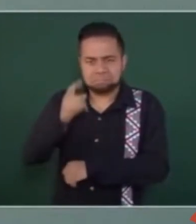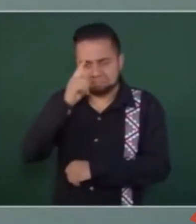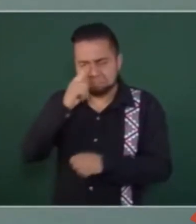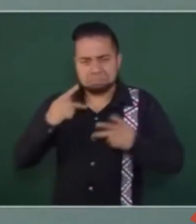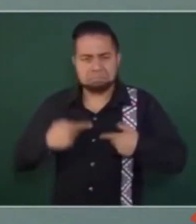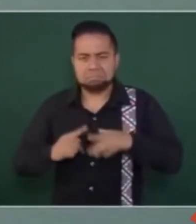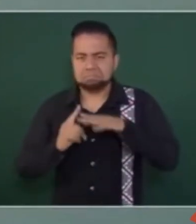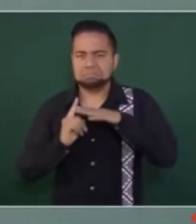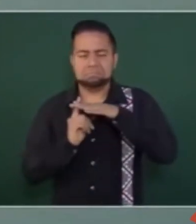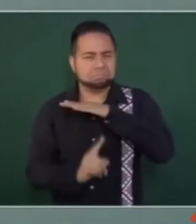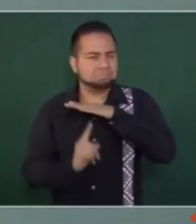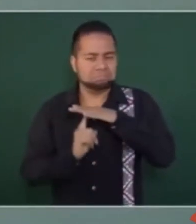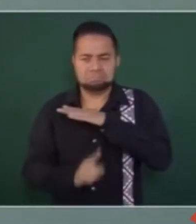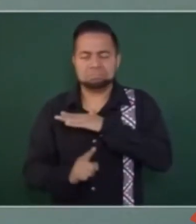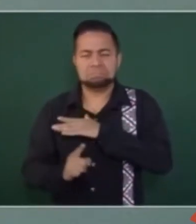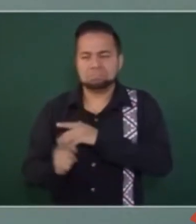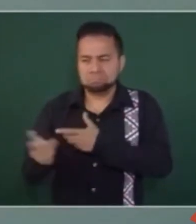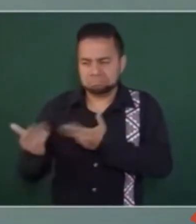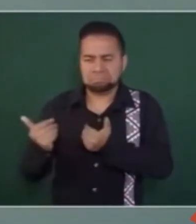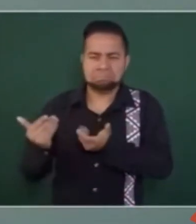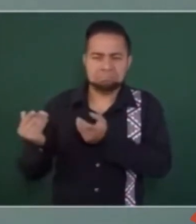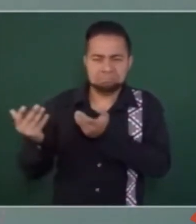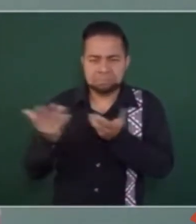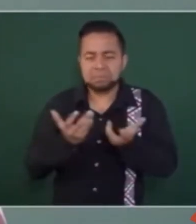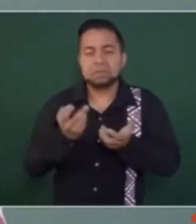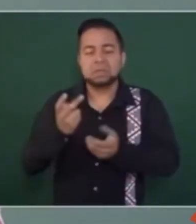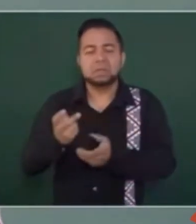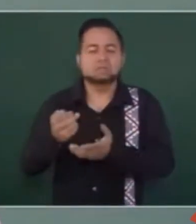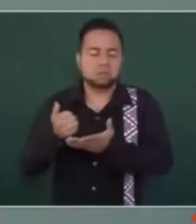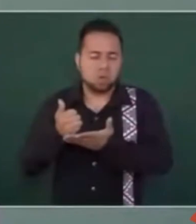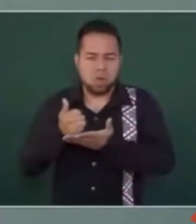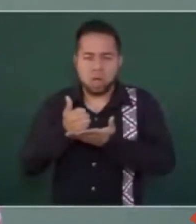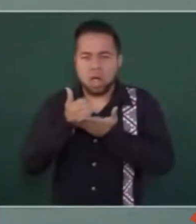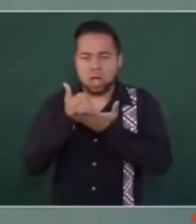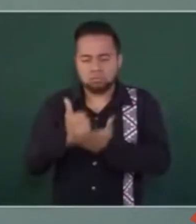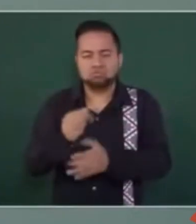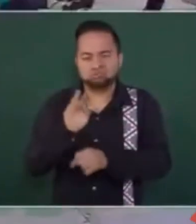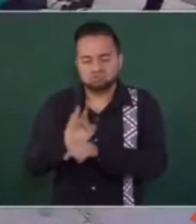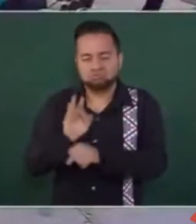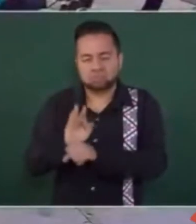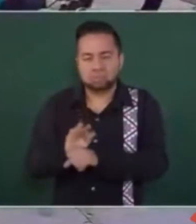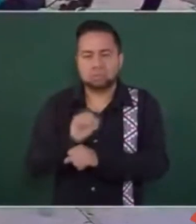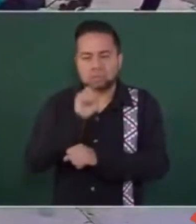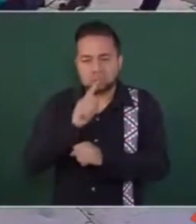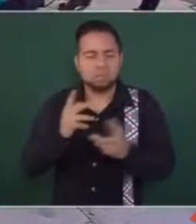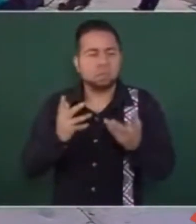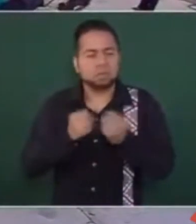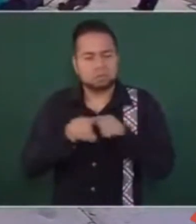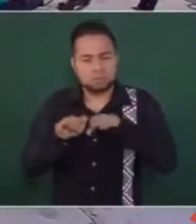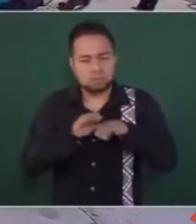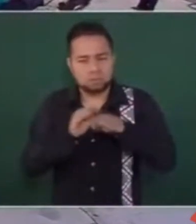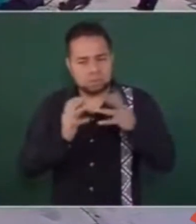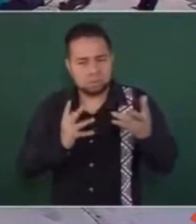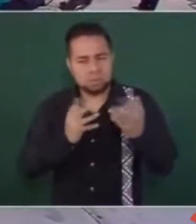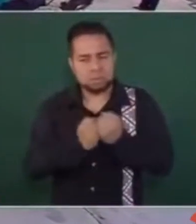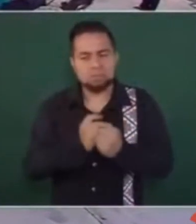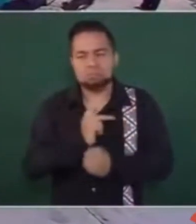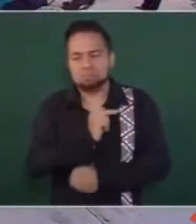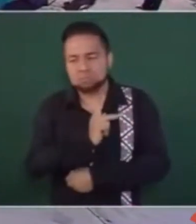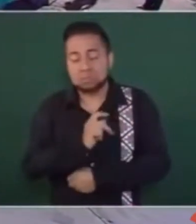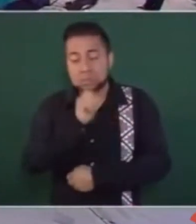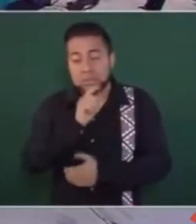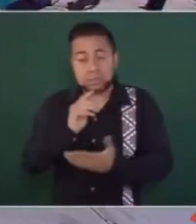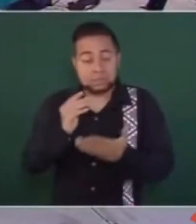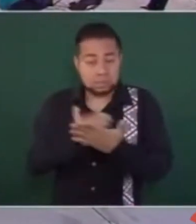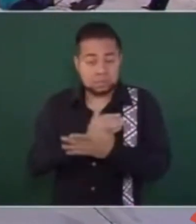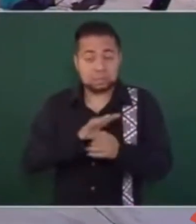migrantes, eso va a ayudar mucho, también estamos trabajando de esa forma, y